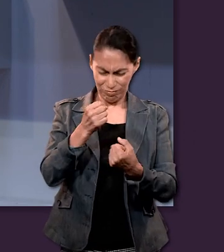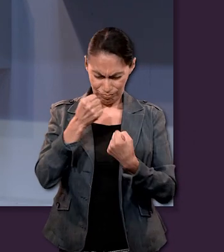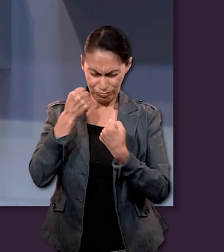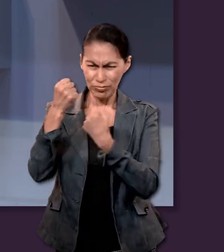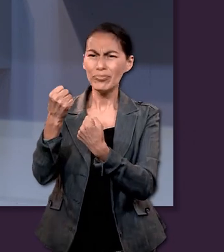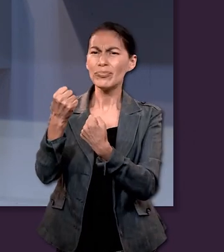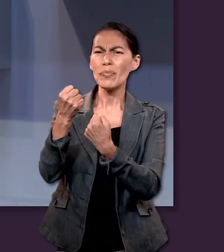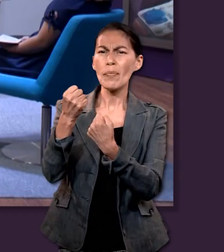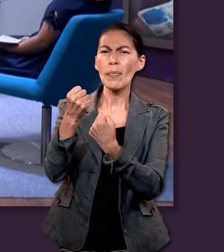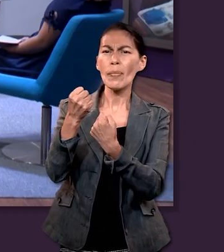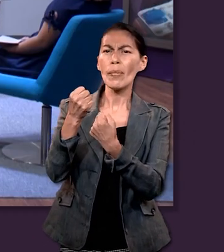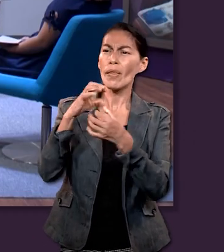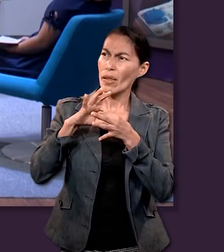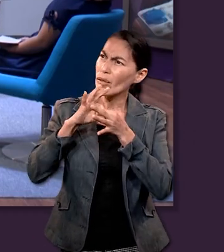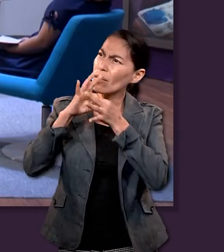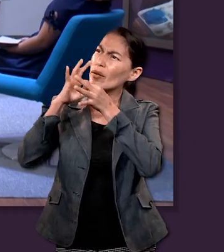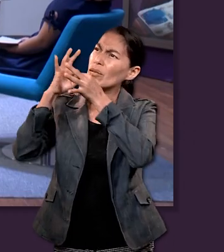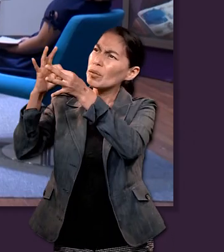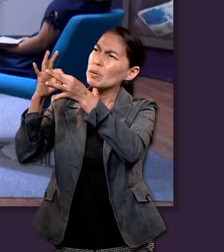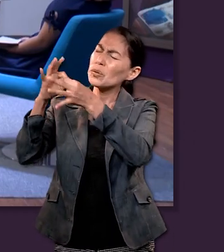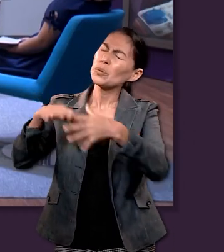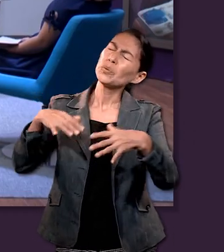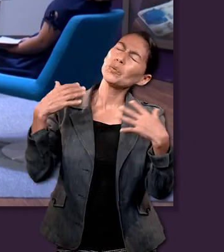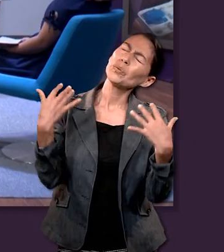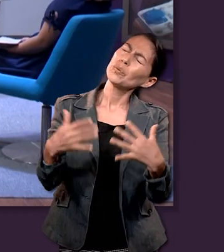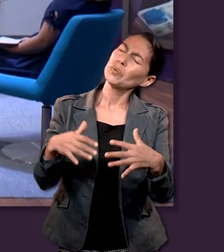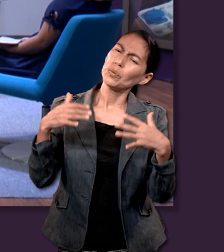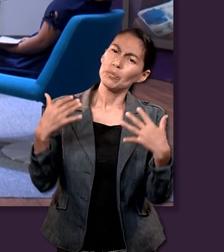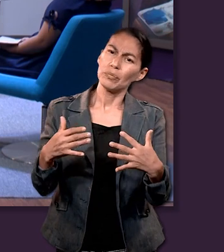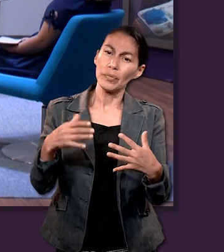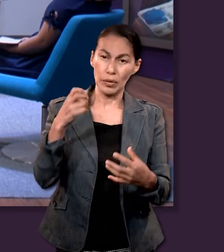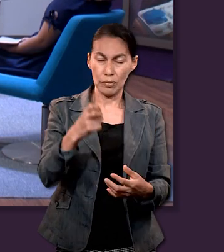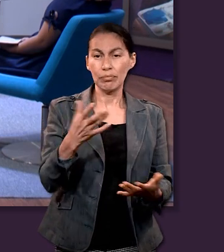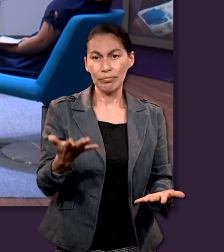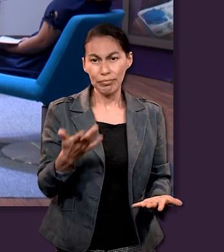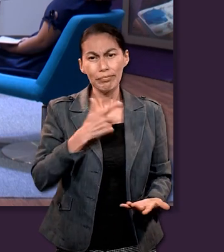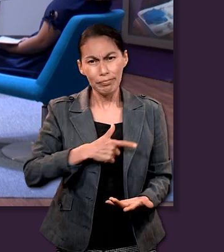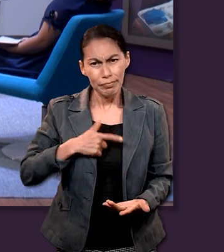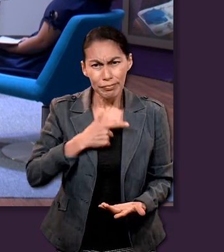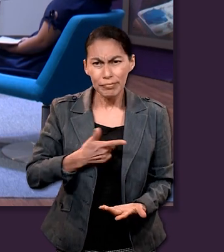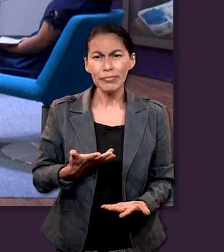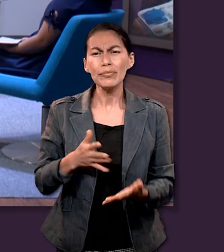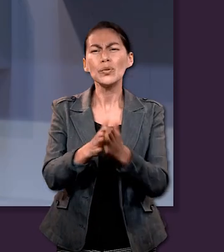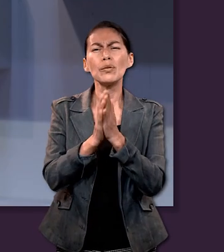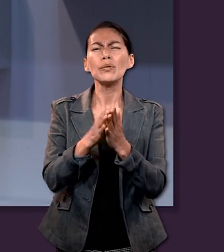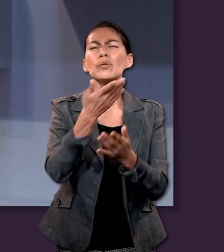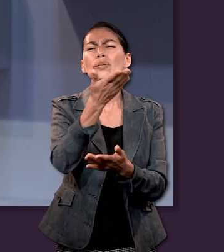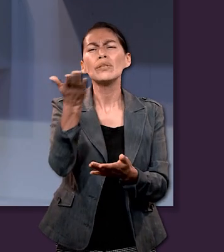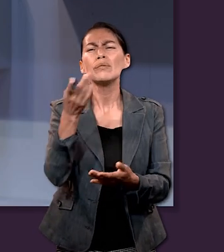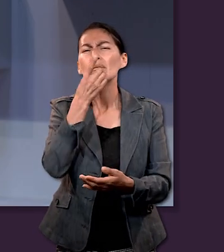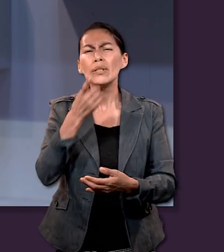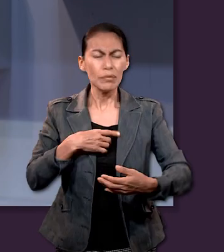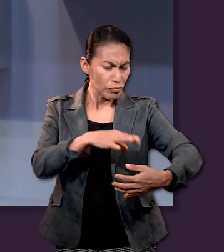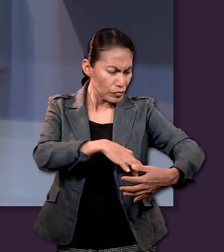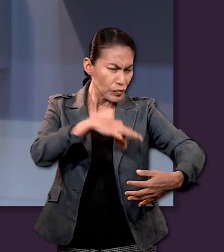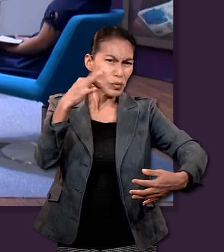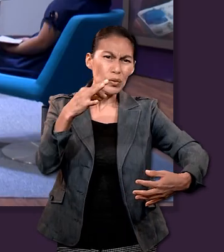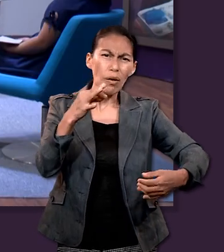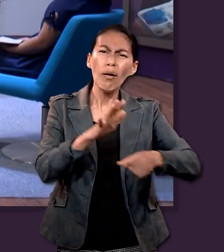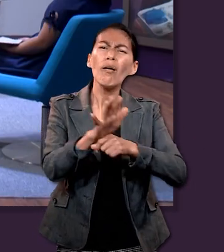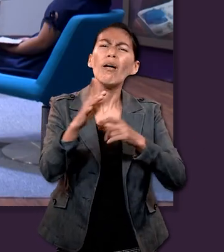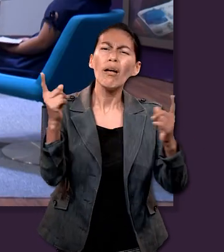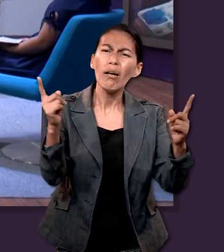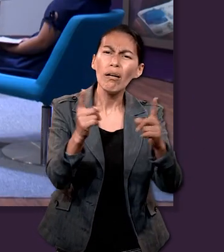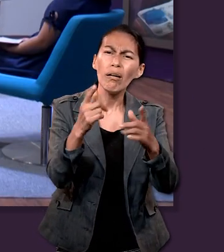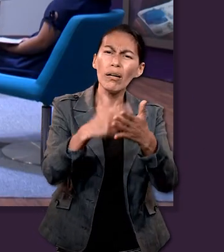en la relación que nosotros debemos de tener con Dios así que me gustaría que brevemente me dijeran con qué se quedan de esta lección ok